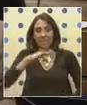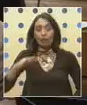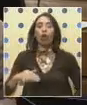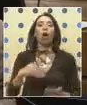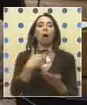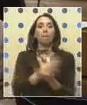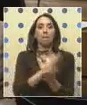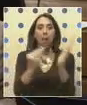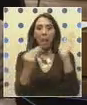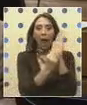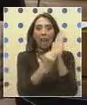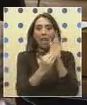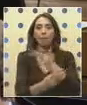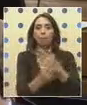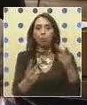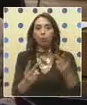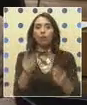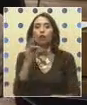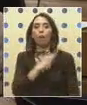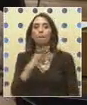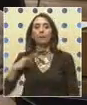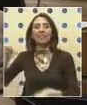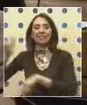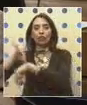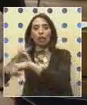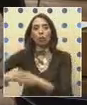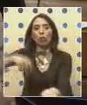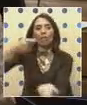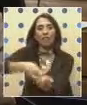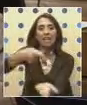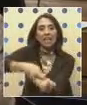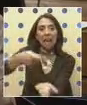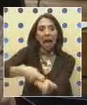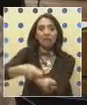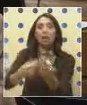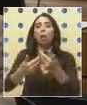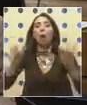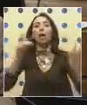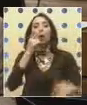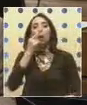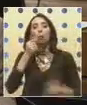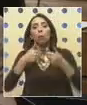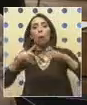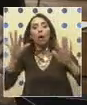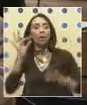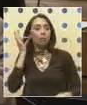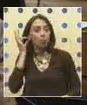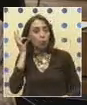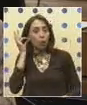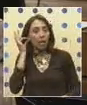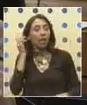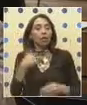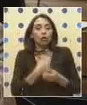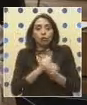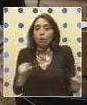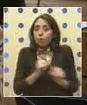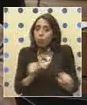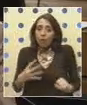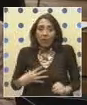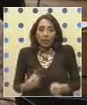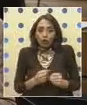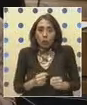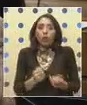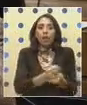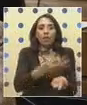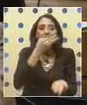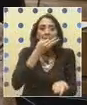públicos financiados por el Ministerio de Salud para que efectivamente cualquier hombre o cualquiera mujer que tenga la infertilidad pueda ser tratada,